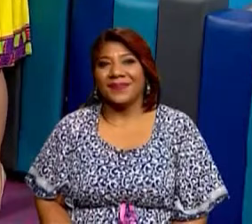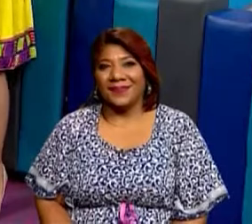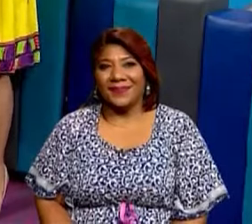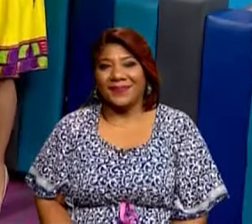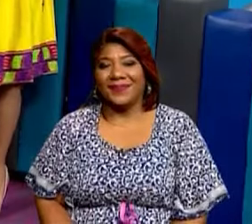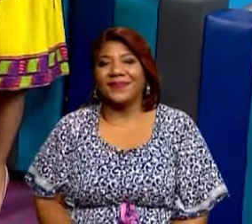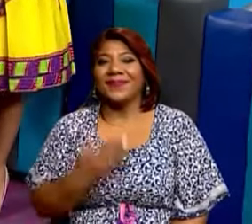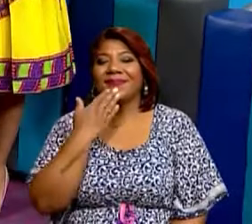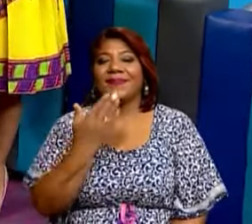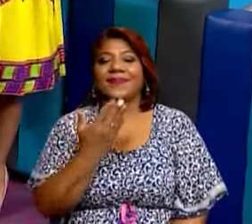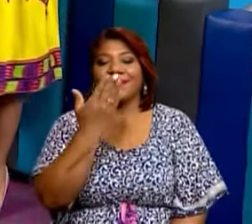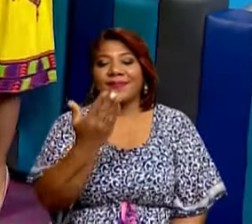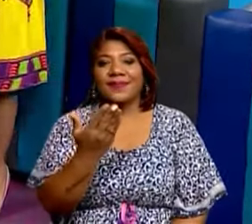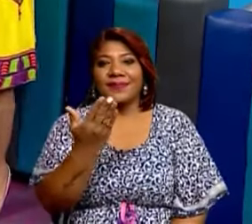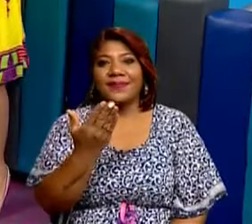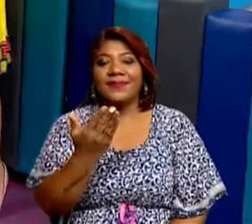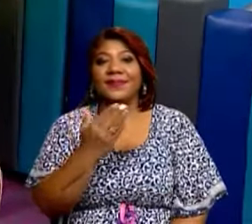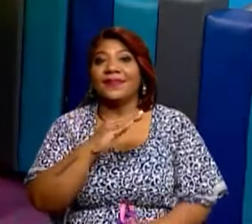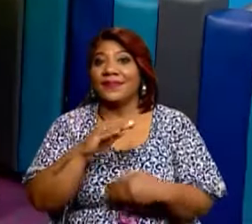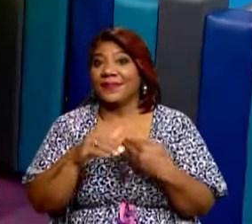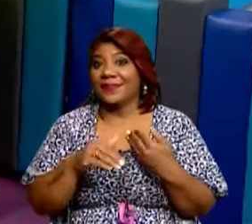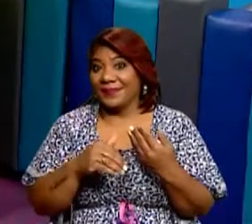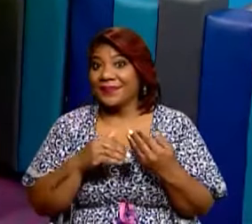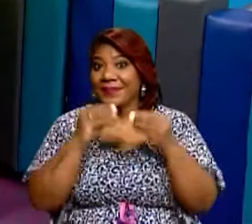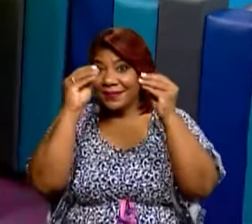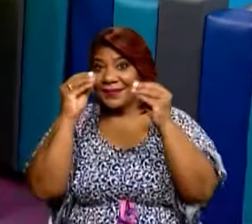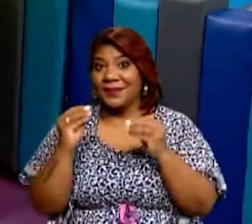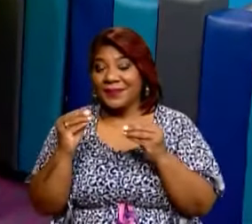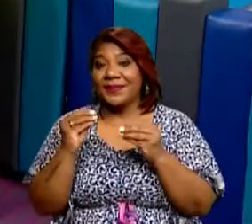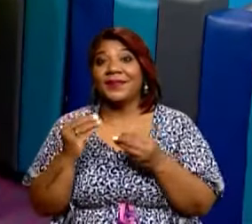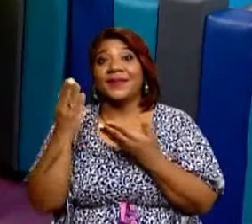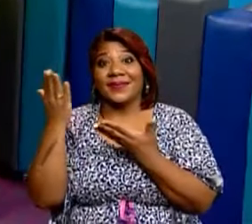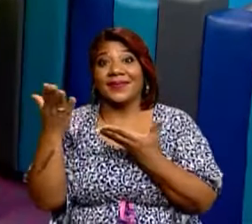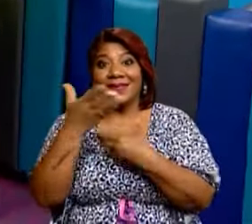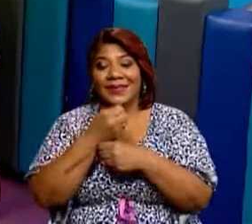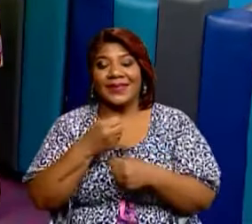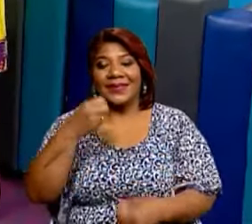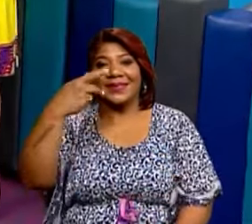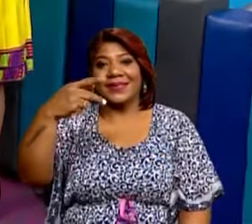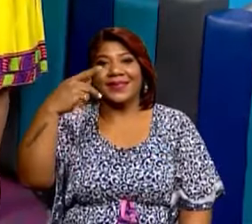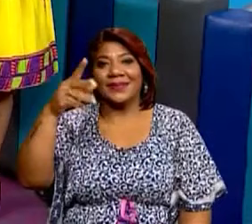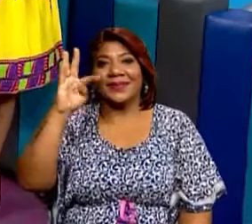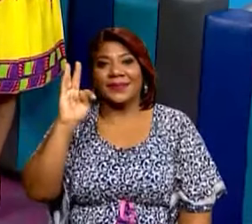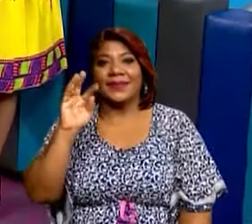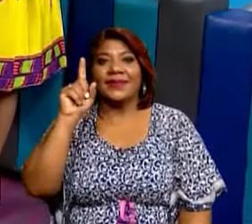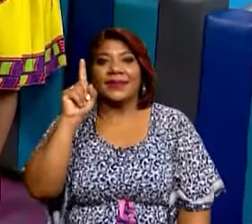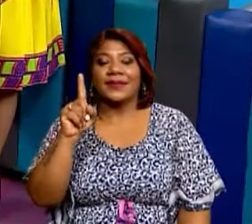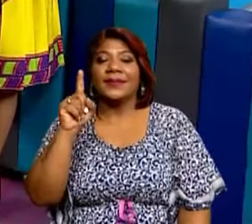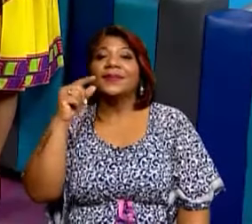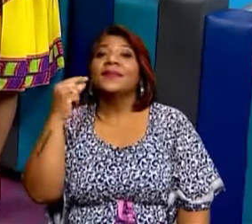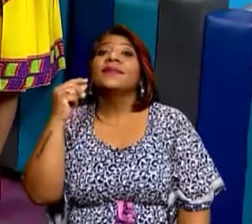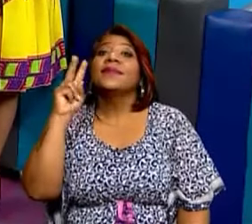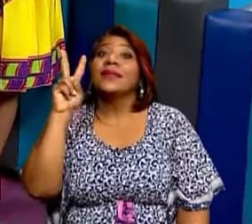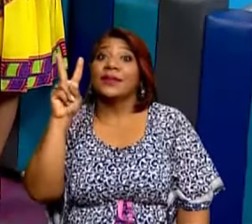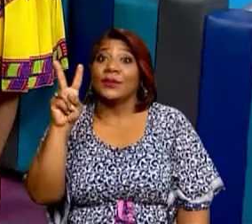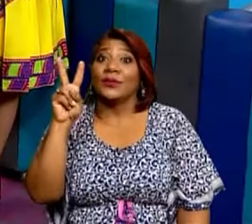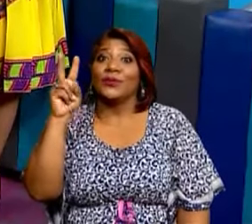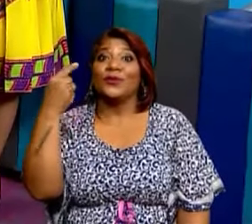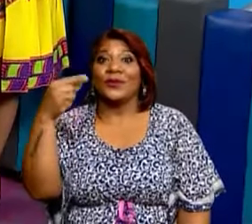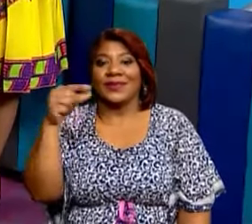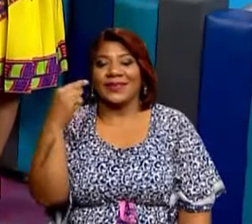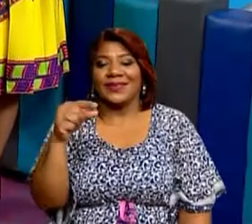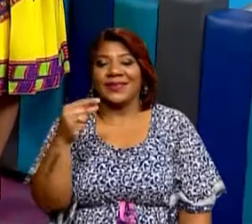Queremos dar especial agradecimiento al profesor Dionis Cubilla, quien es el encargado de realizar nuestros PPT.